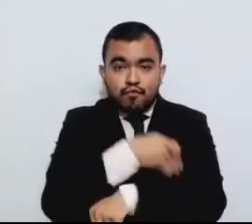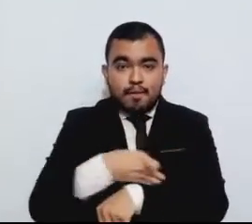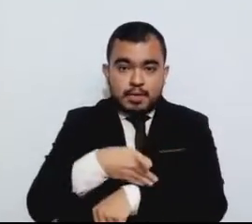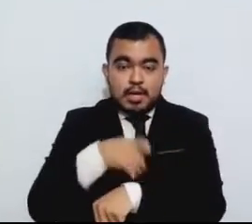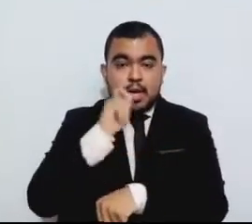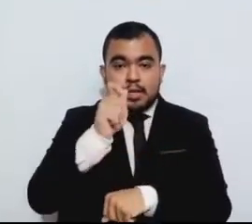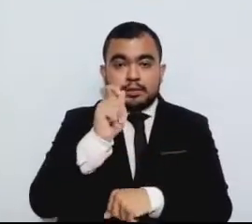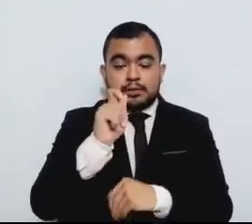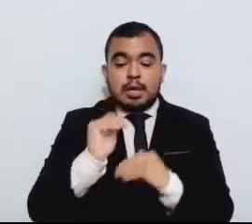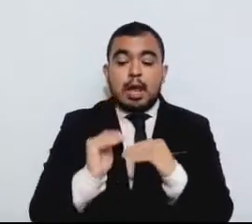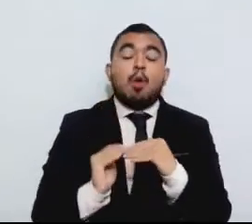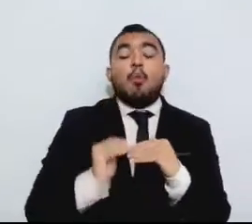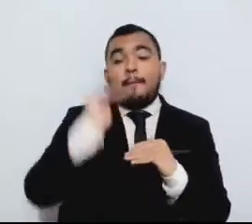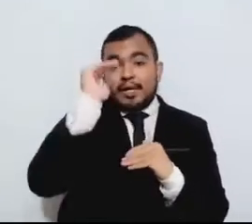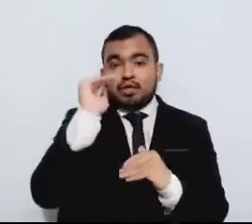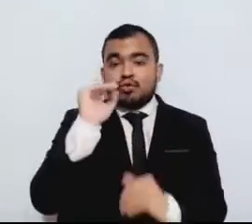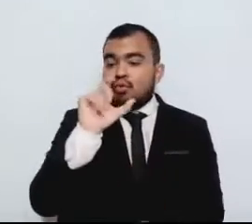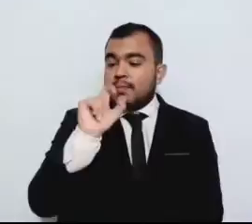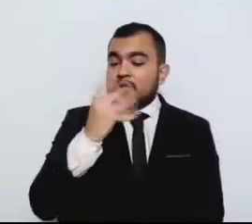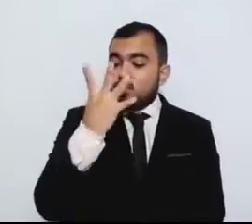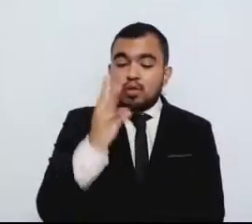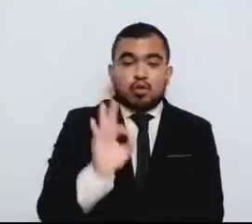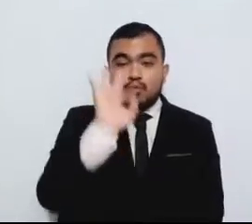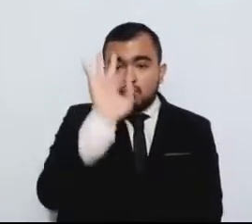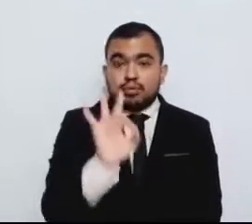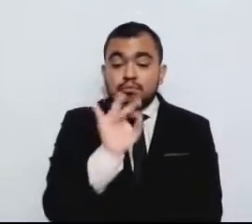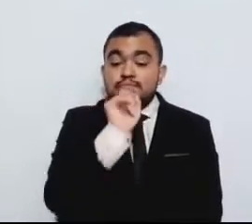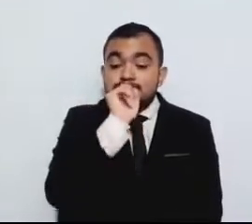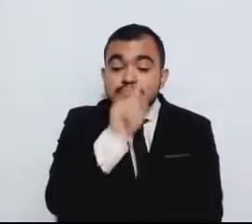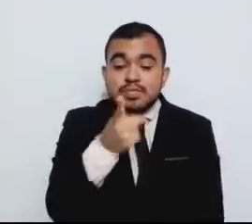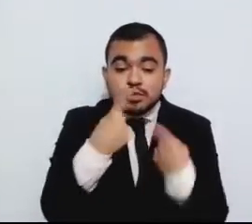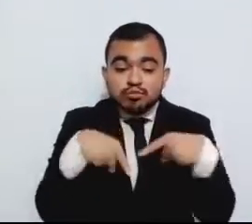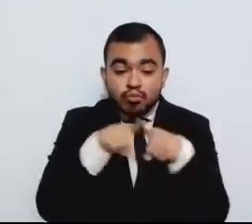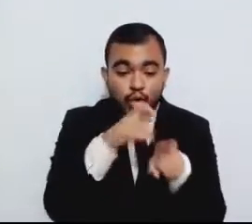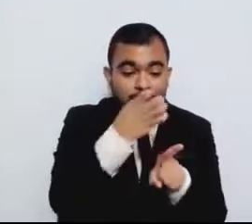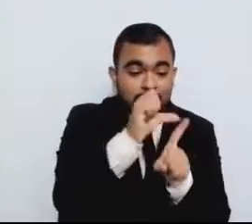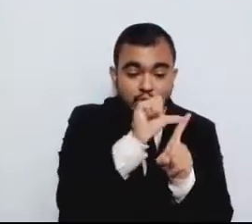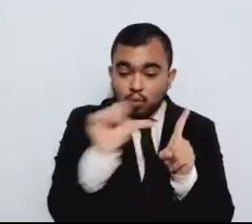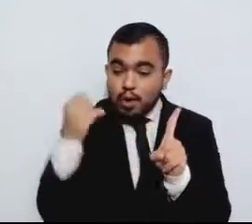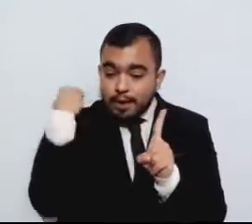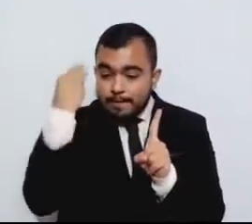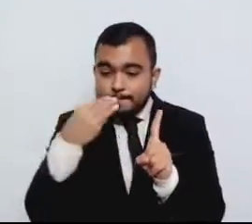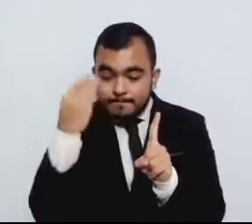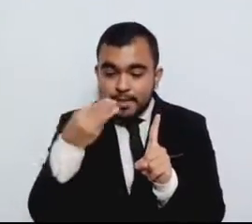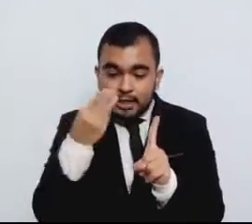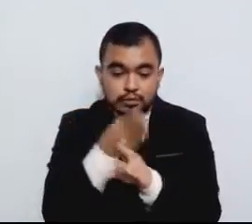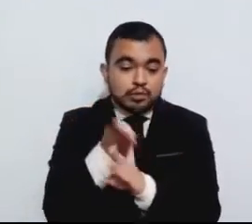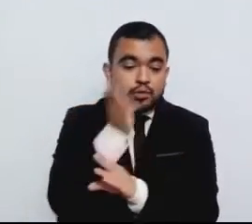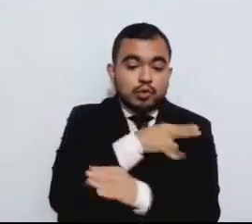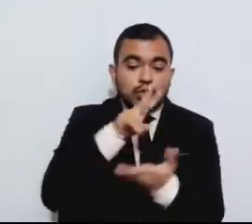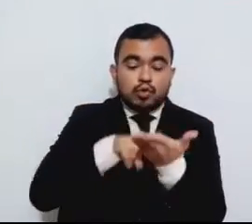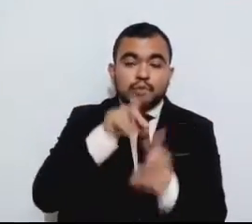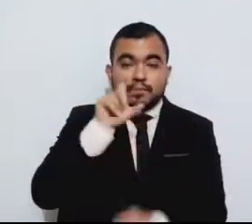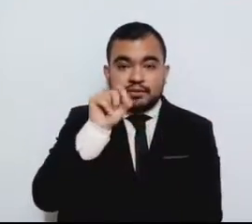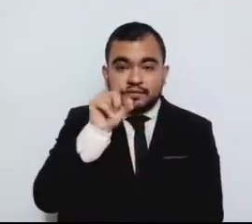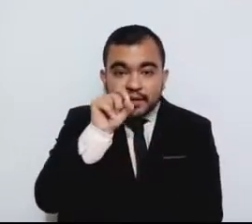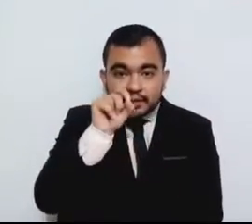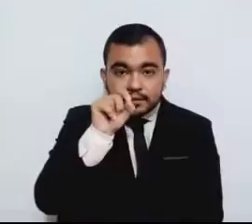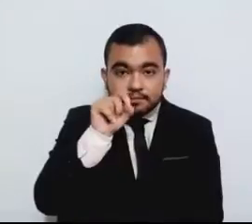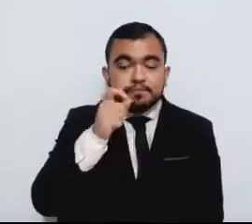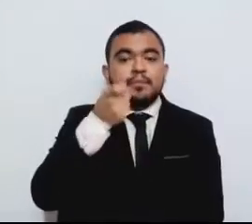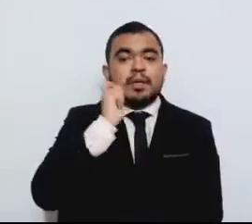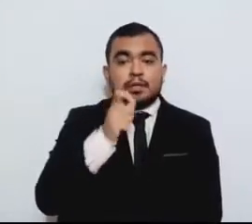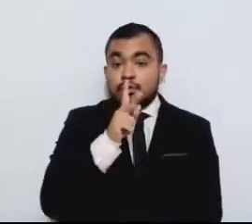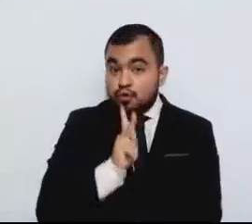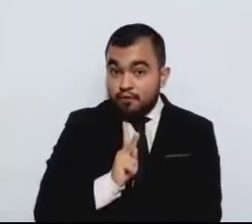ciento respecto al mismo periodo del año anterior. De hecho, la violencia contra la niñez en